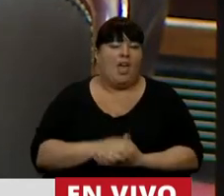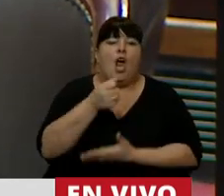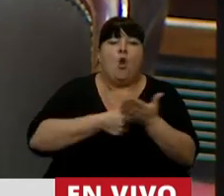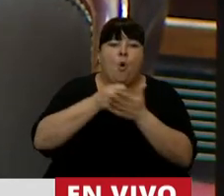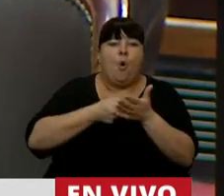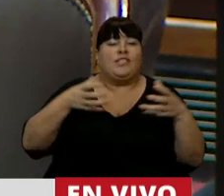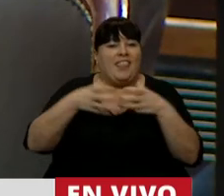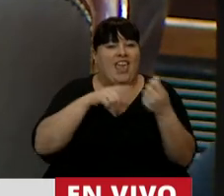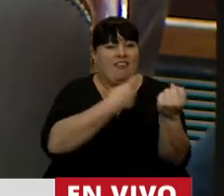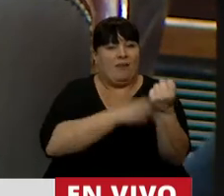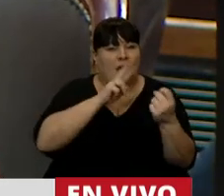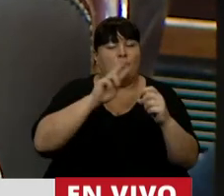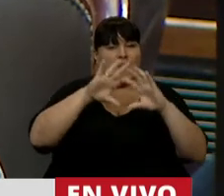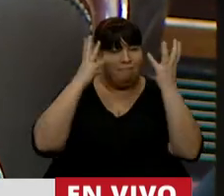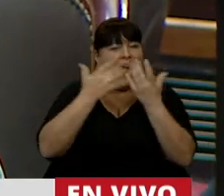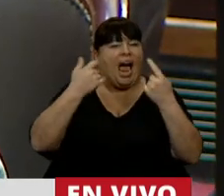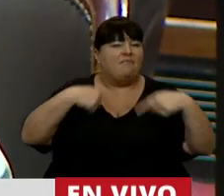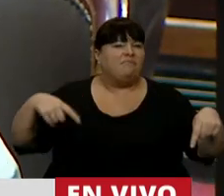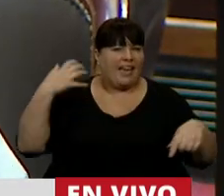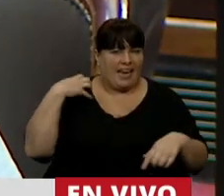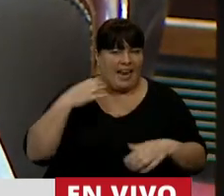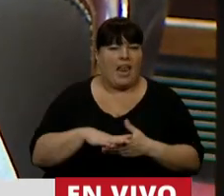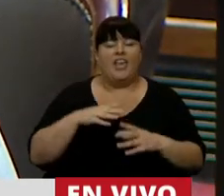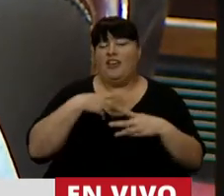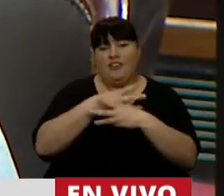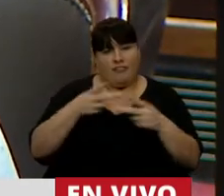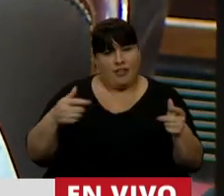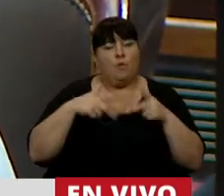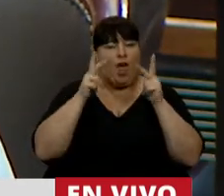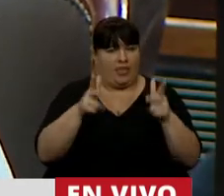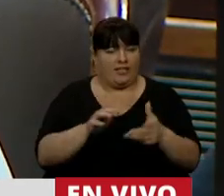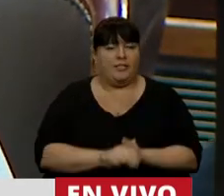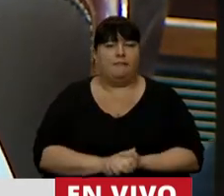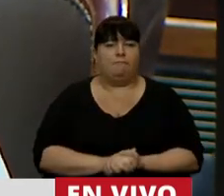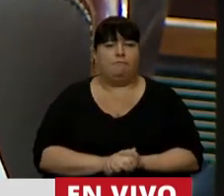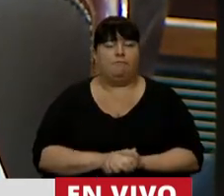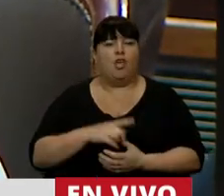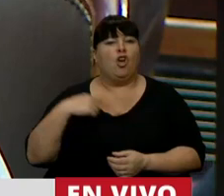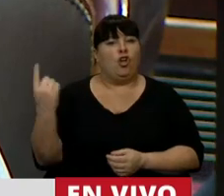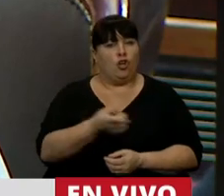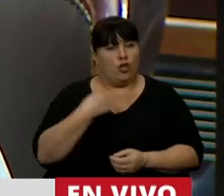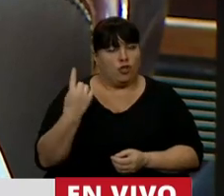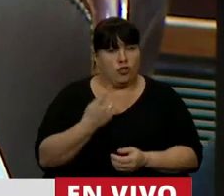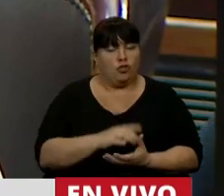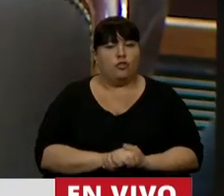lucha del movimiento feminista internacional es mucho más amplia. Y para cerrar quería decir lo siguiente, nosotros